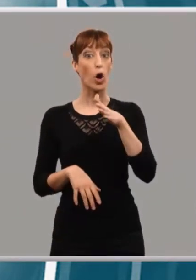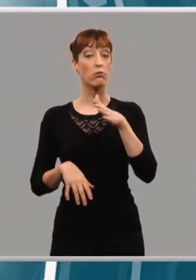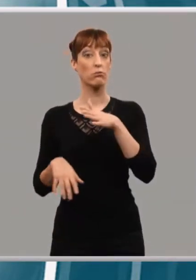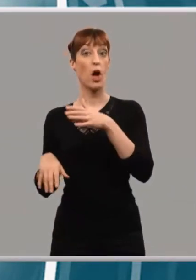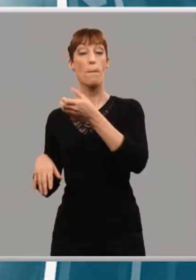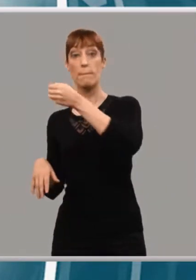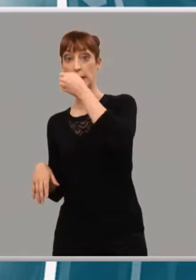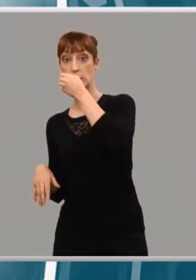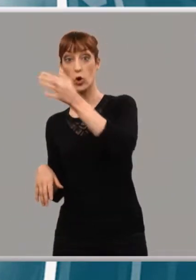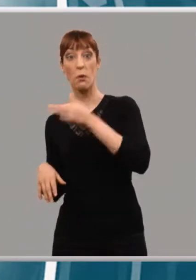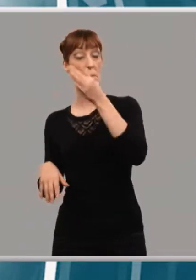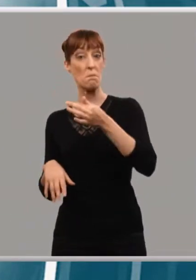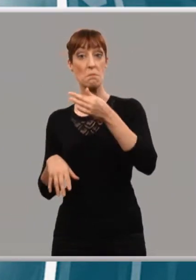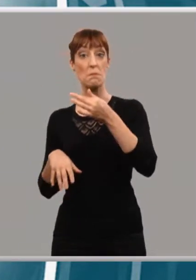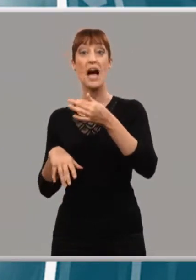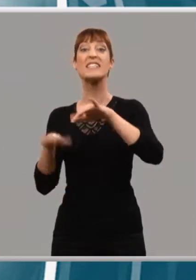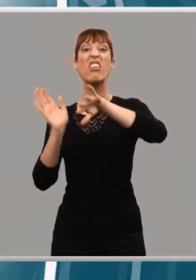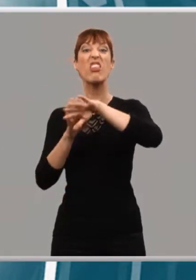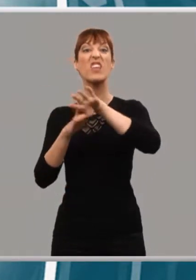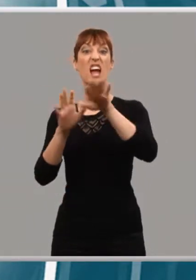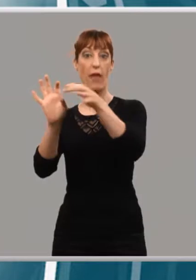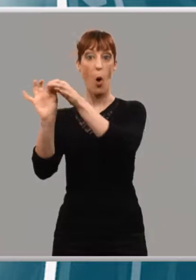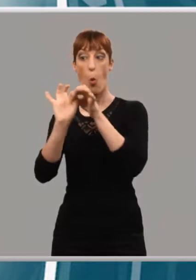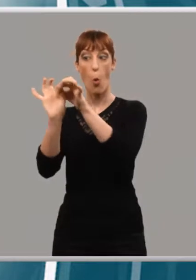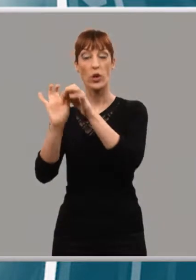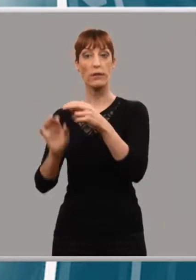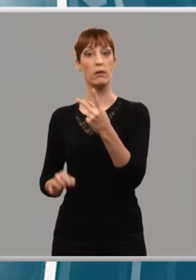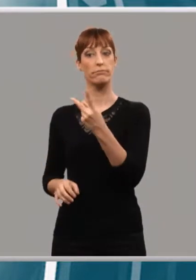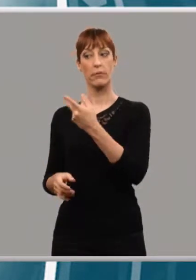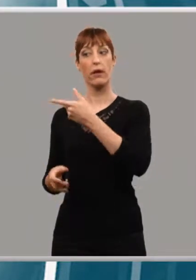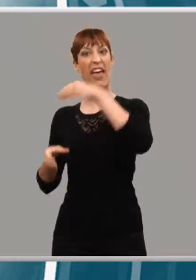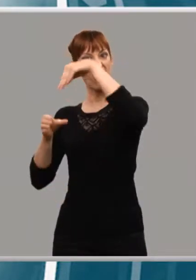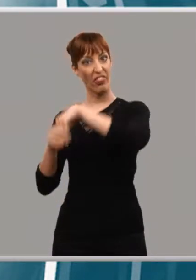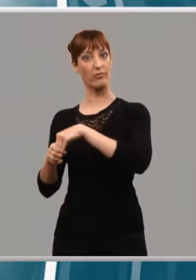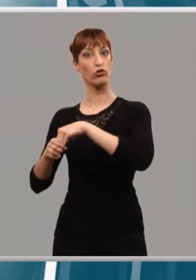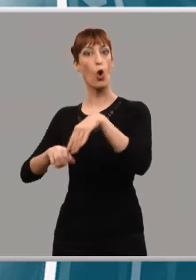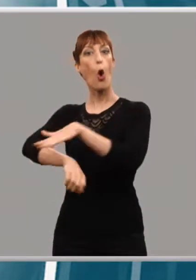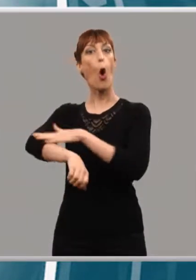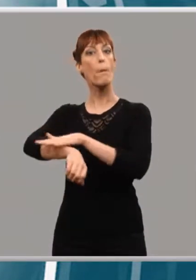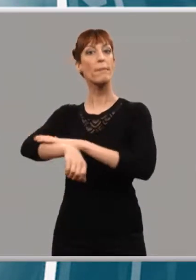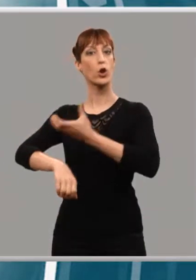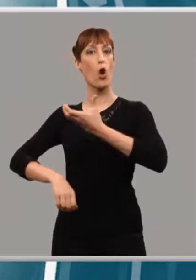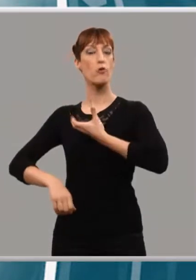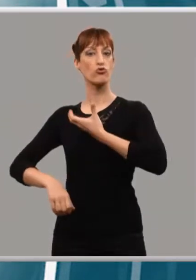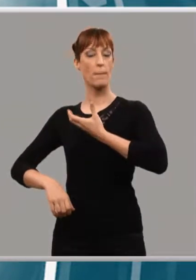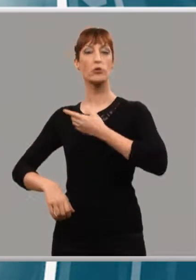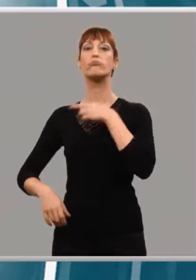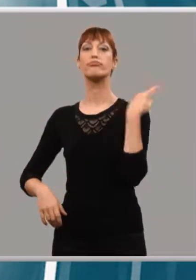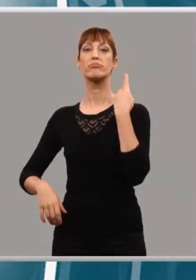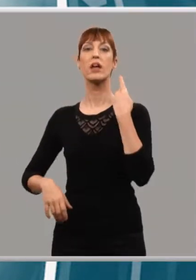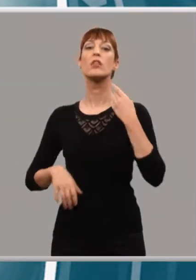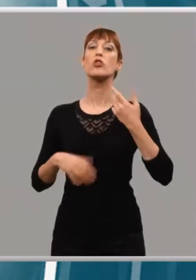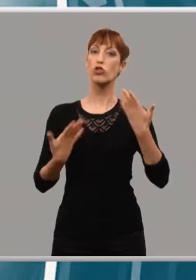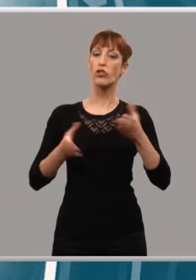para gobernar el día a día de la ciudad de Santo Domingo de la Calzada, el Grupo Municipal Popular, el Grupo Municipal de Muévete Santo Domingo,